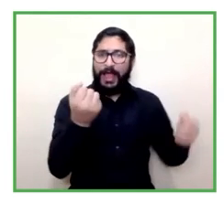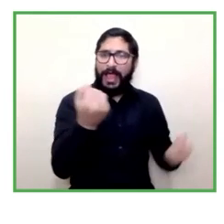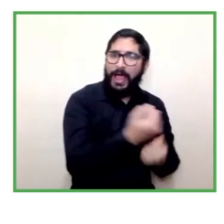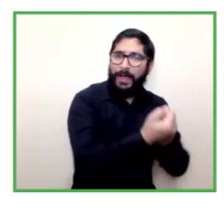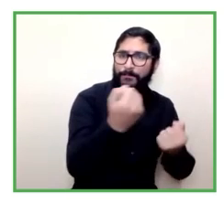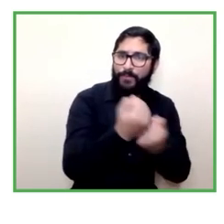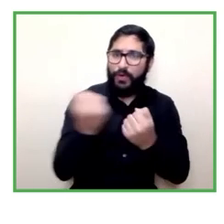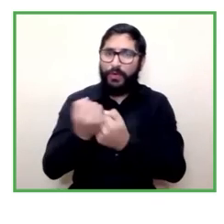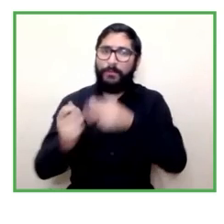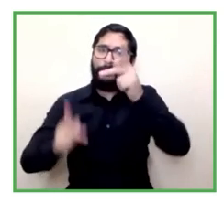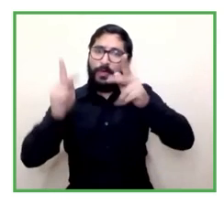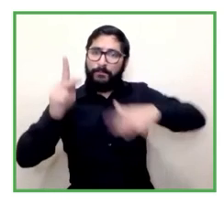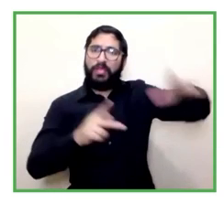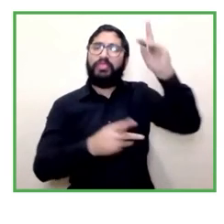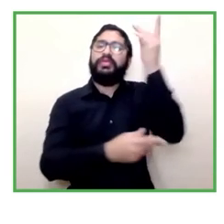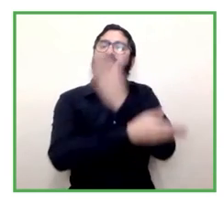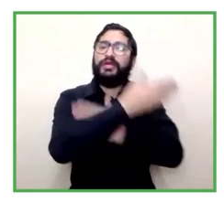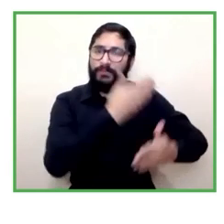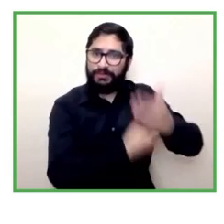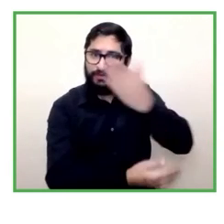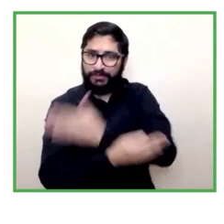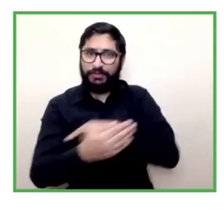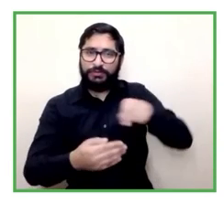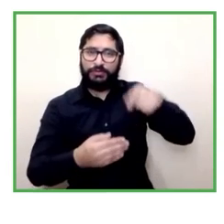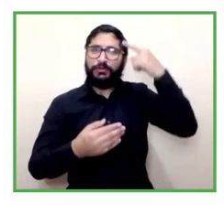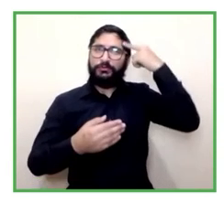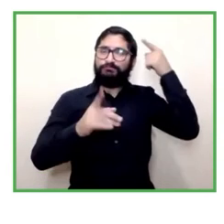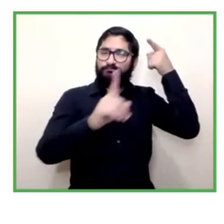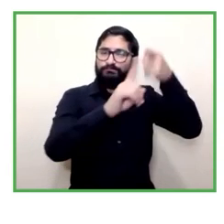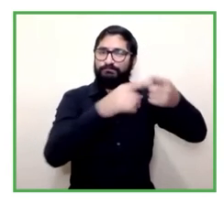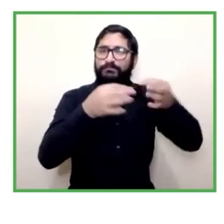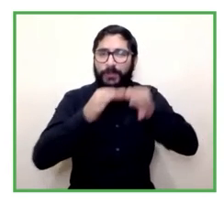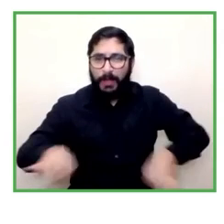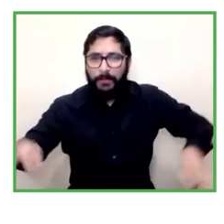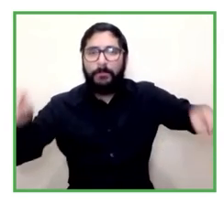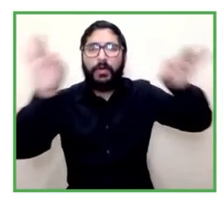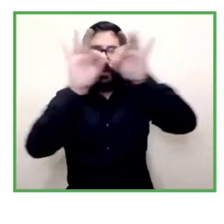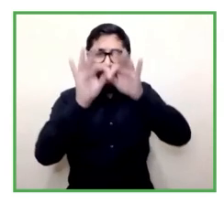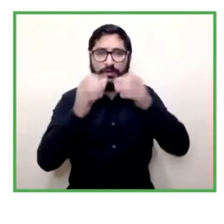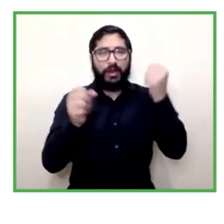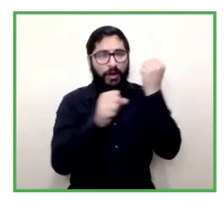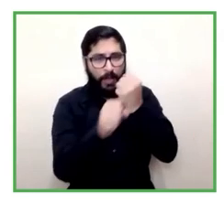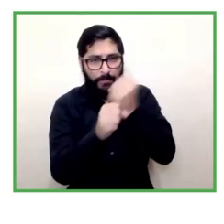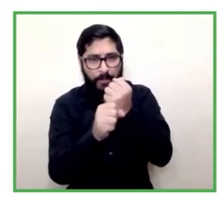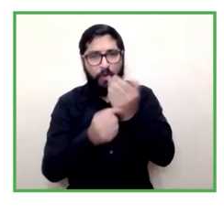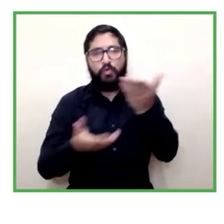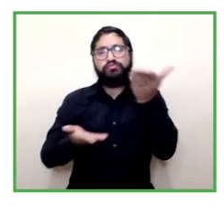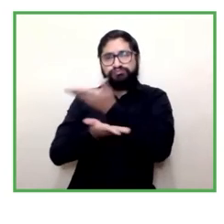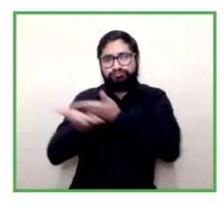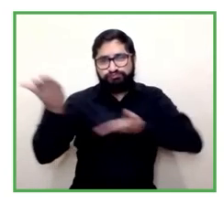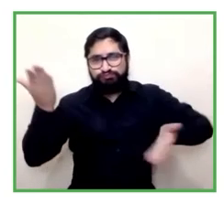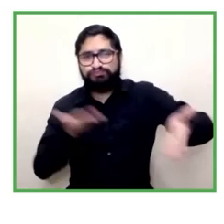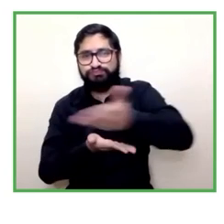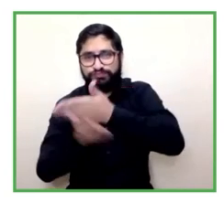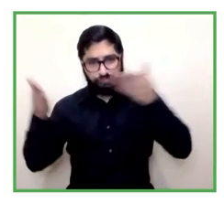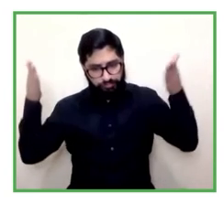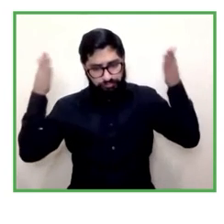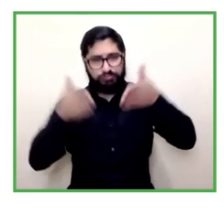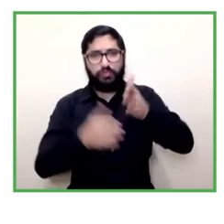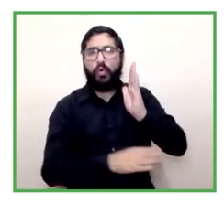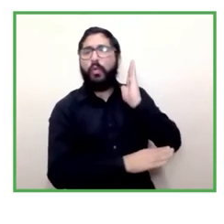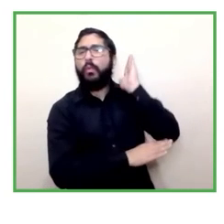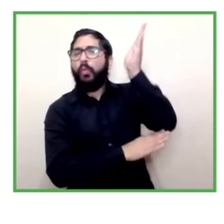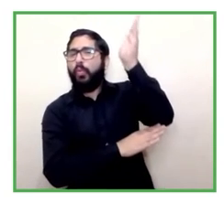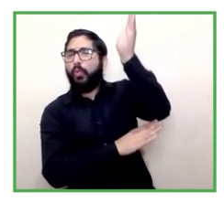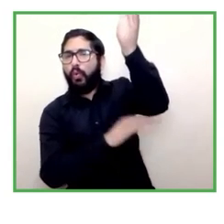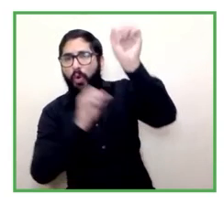para el futuro que es el empleo asociativo el empleo cooperativo efectivamente es algo que en Chile tenemos muy